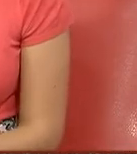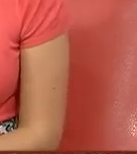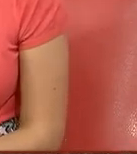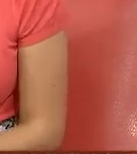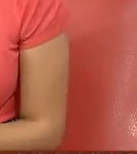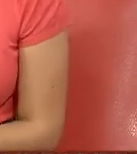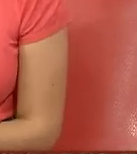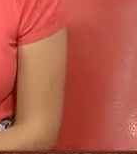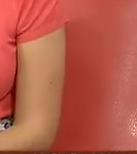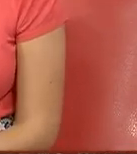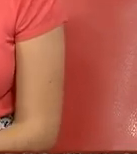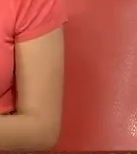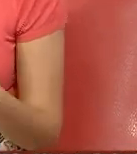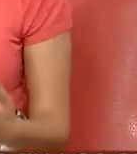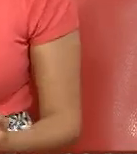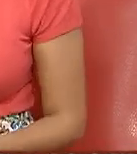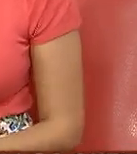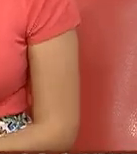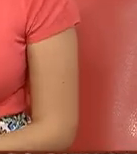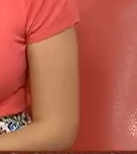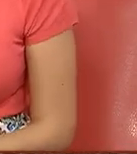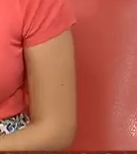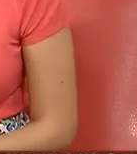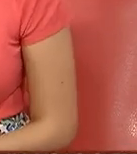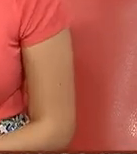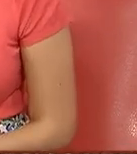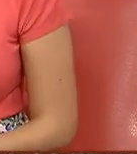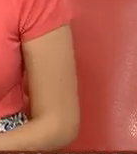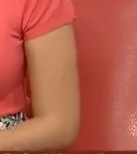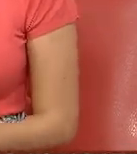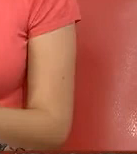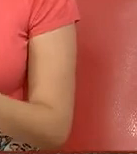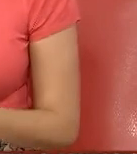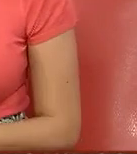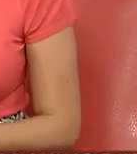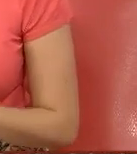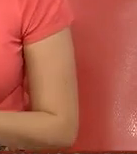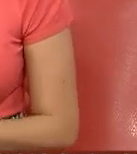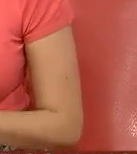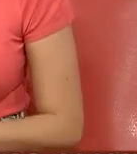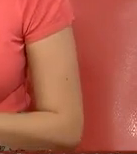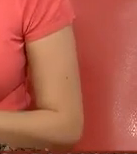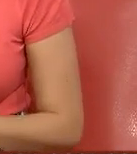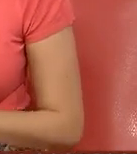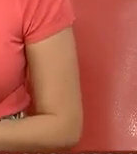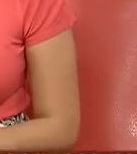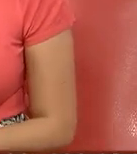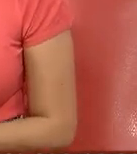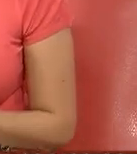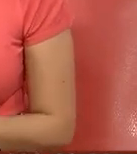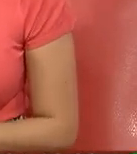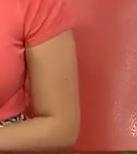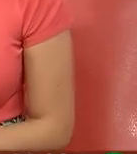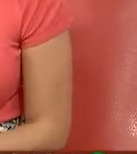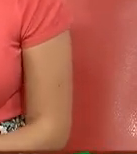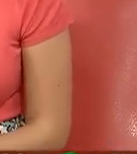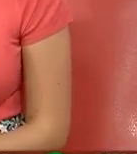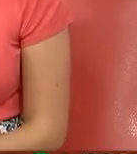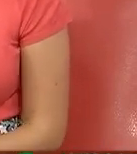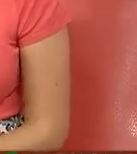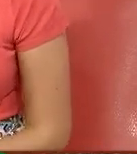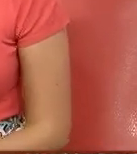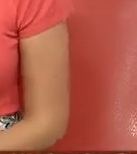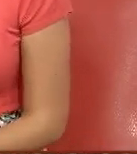de intensidad en los comentarios que el debate anterior sin embargo las plataformas de redes sociales siguen cobrando cada vez más